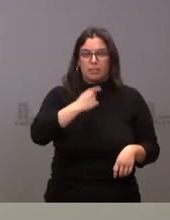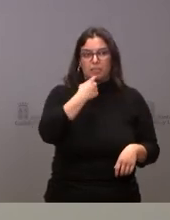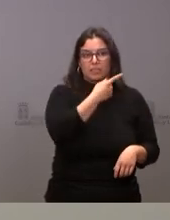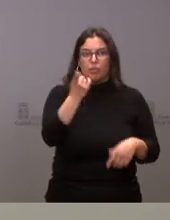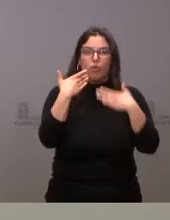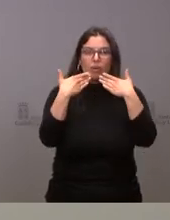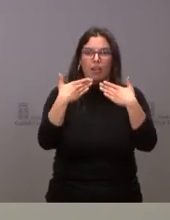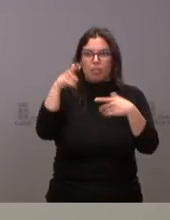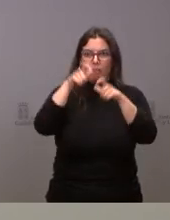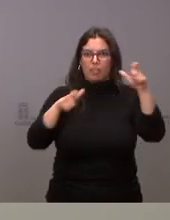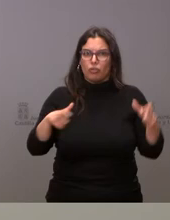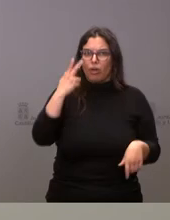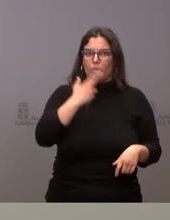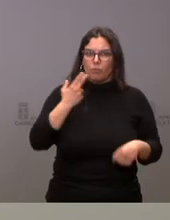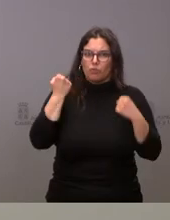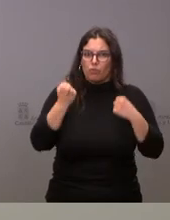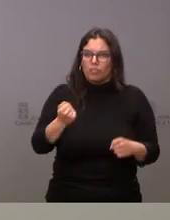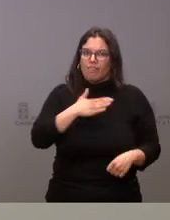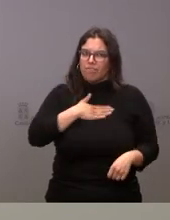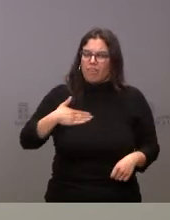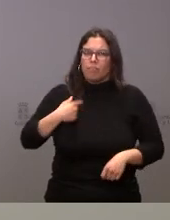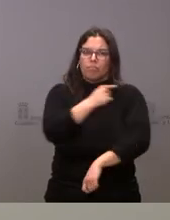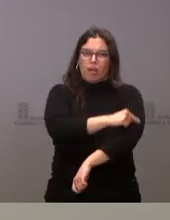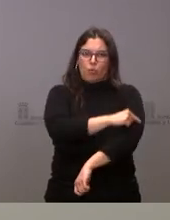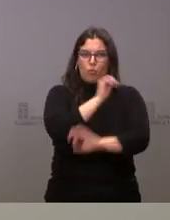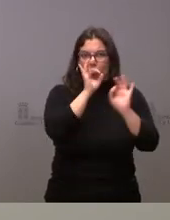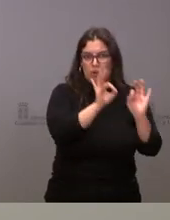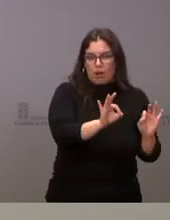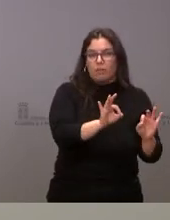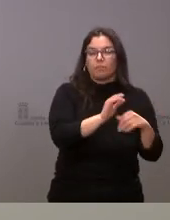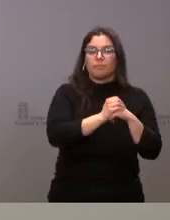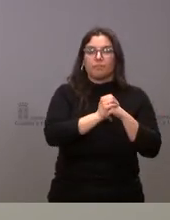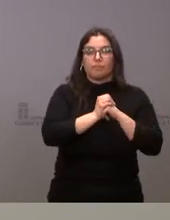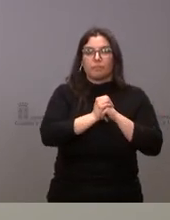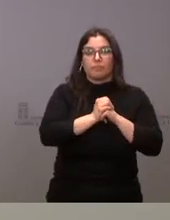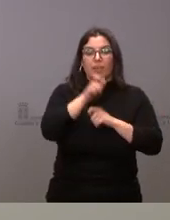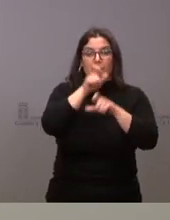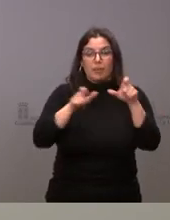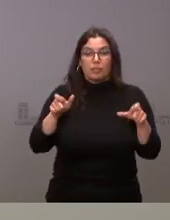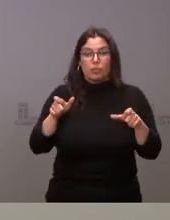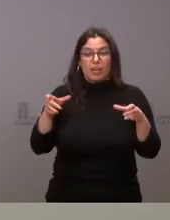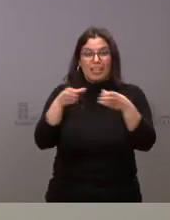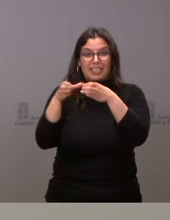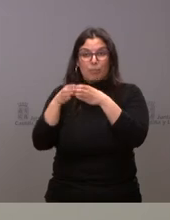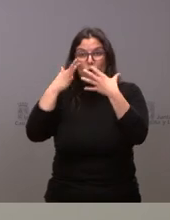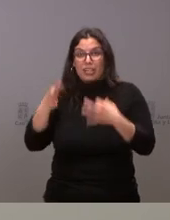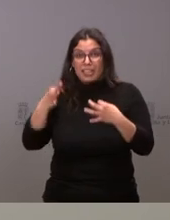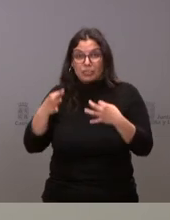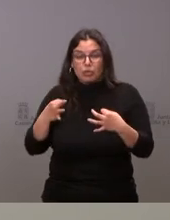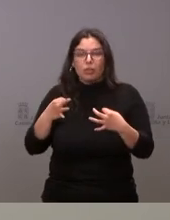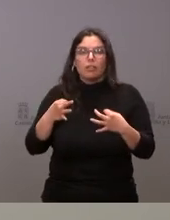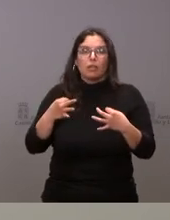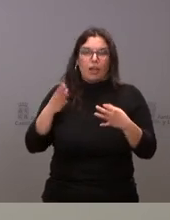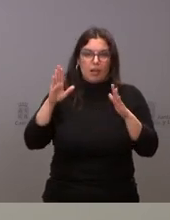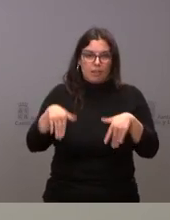compromiso de tantos ciudadanos que han decidido proceder a esa vacunación como les digo entre las personas de más riesgo tres cuartas partes de la